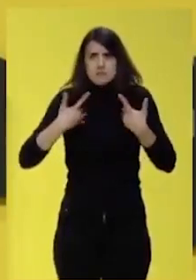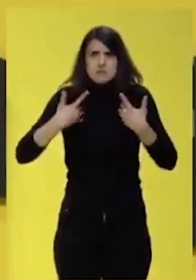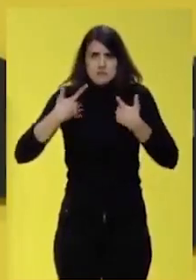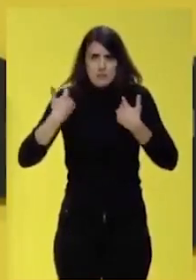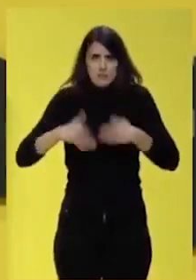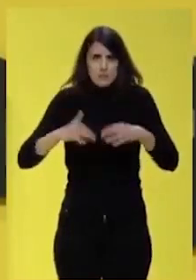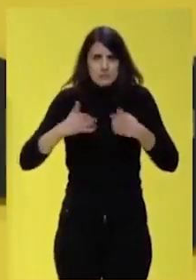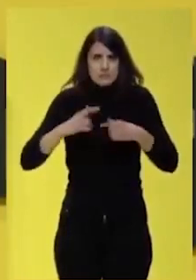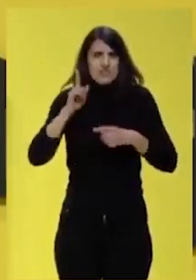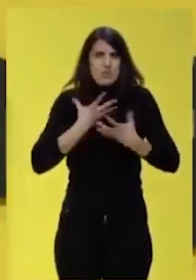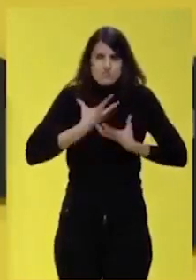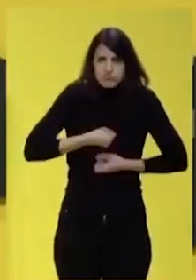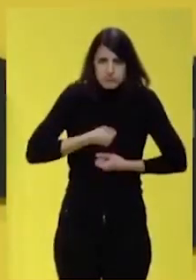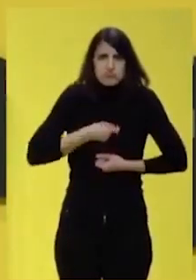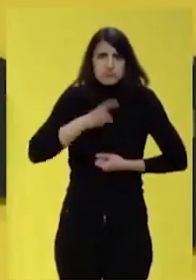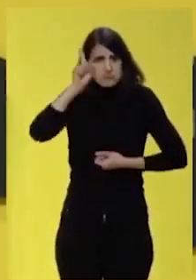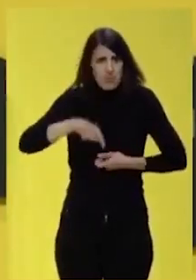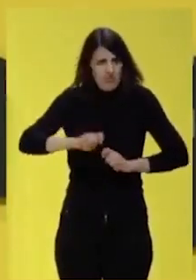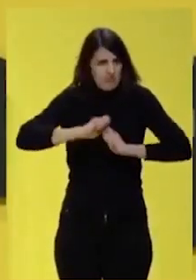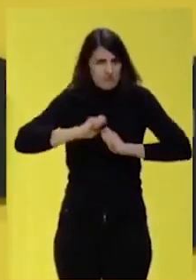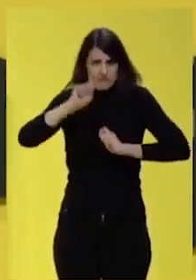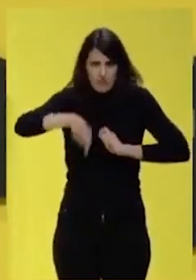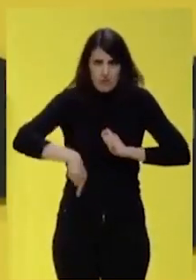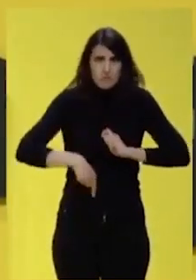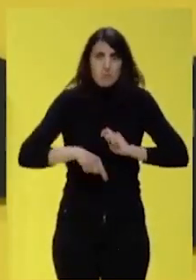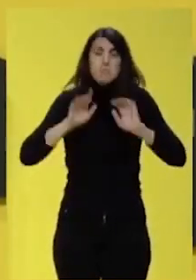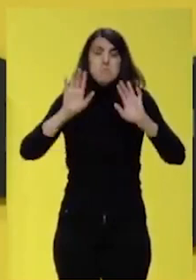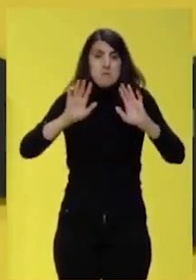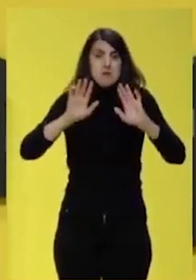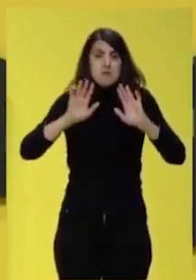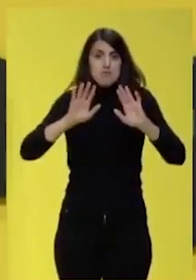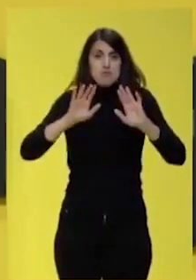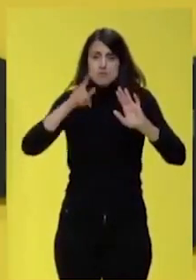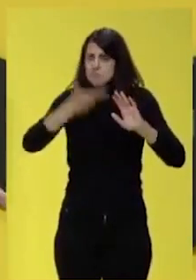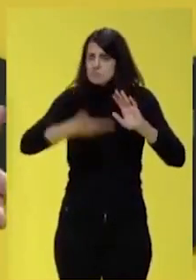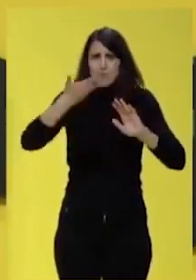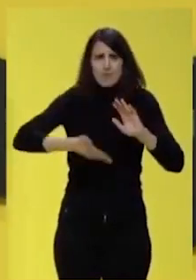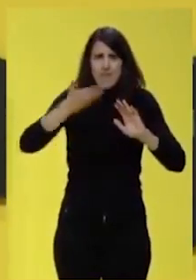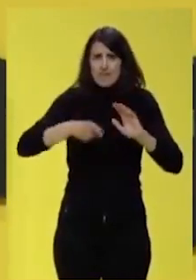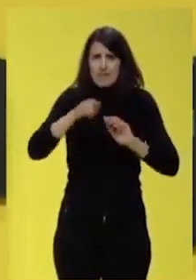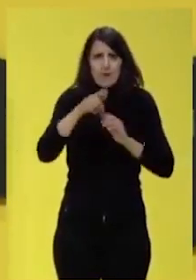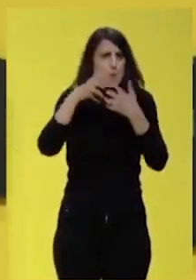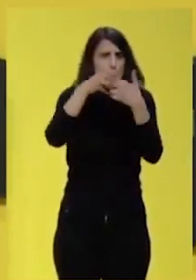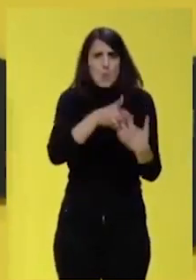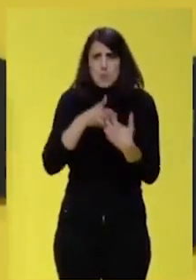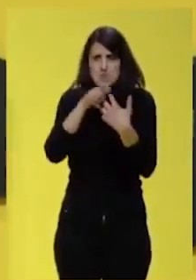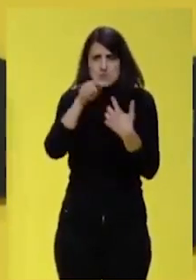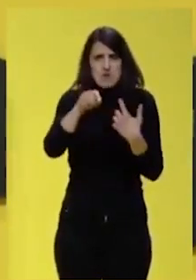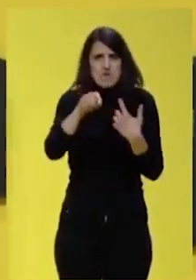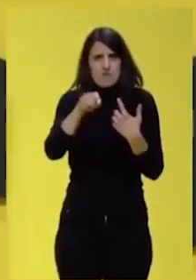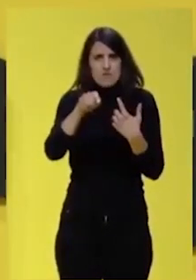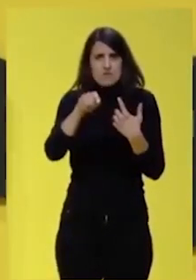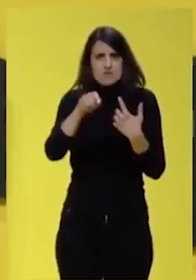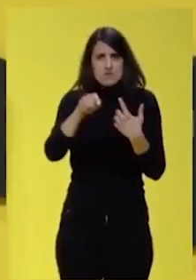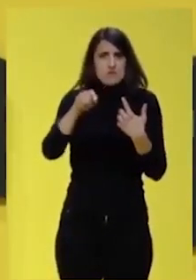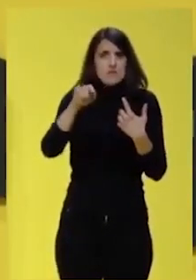uno a veces siente decepciones, sí, pero no hay nada más importante que eso. Porque a nosotros y a nosotras no